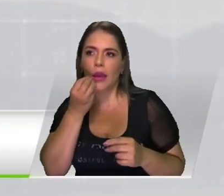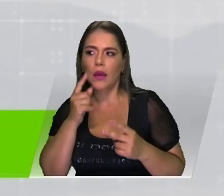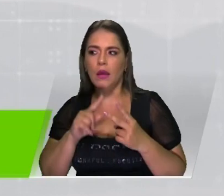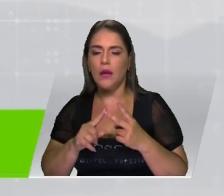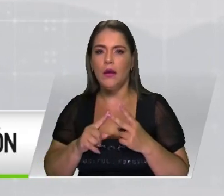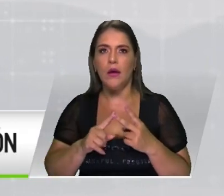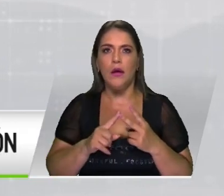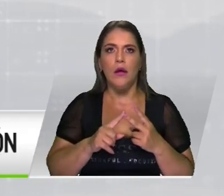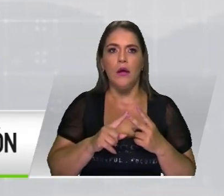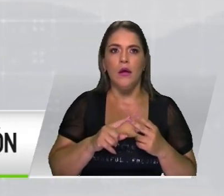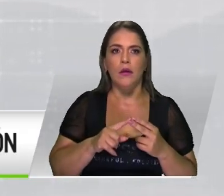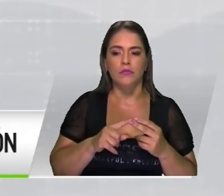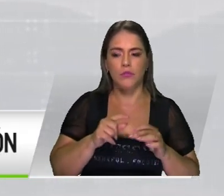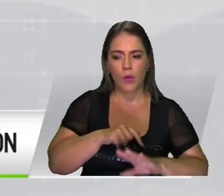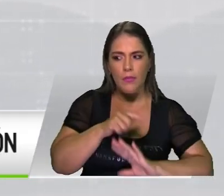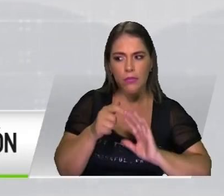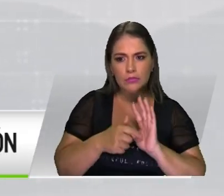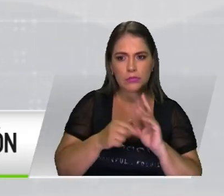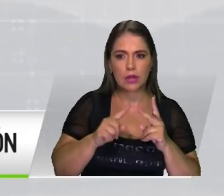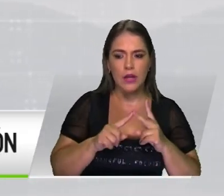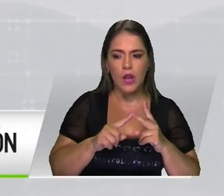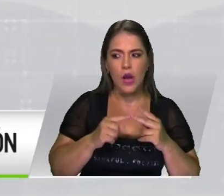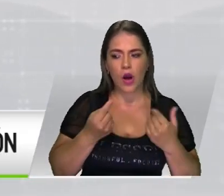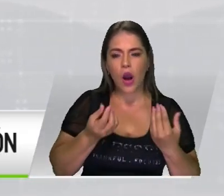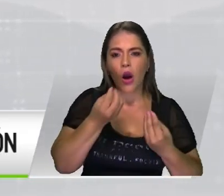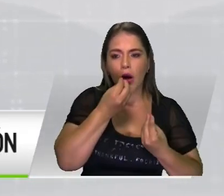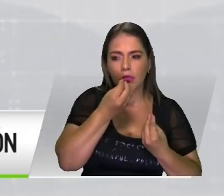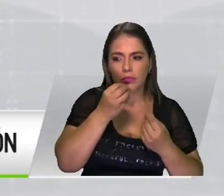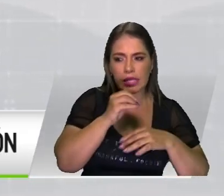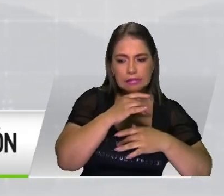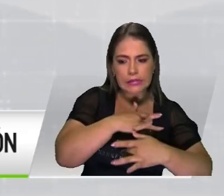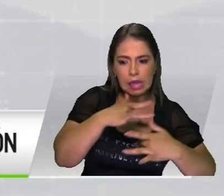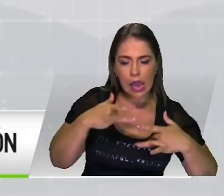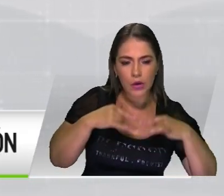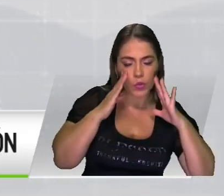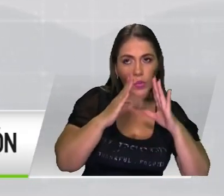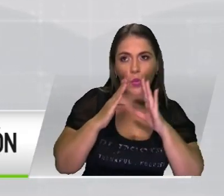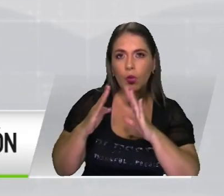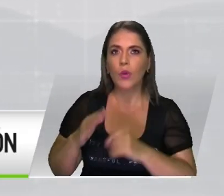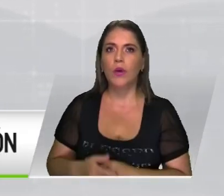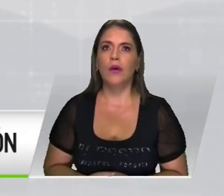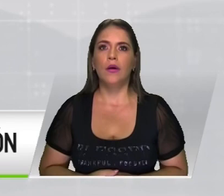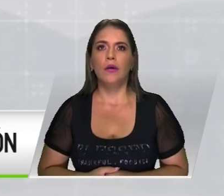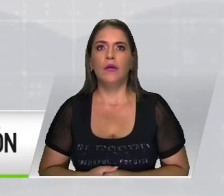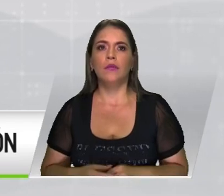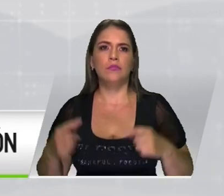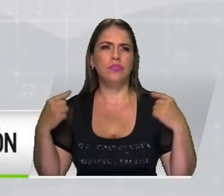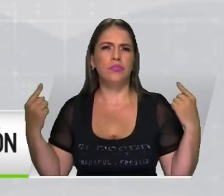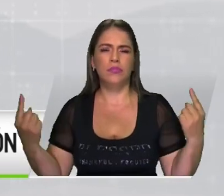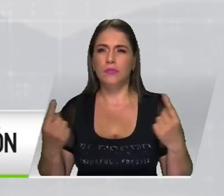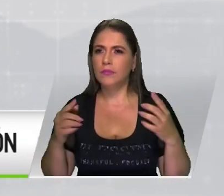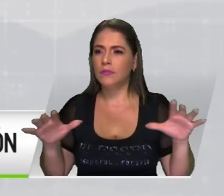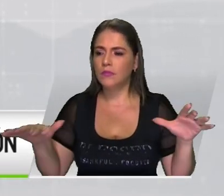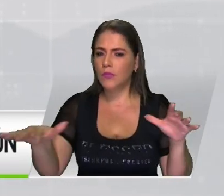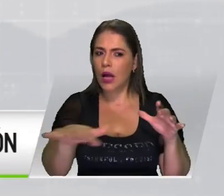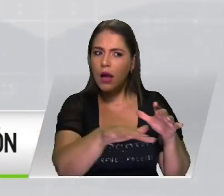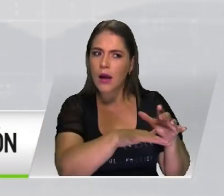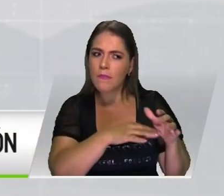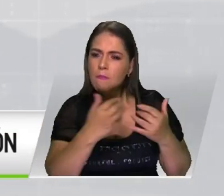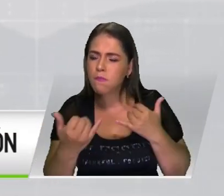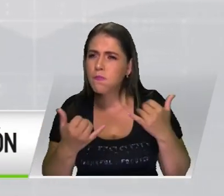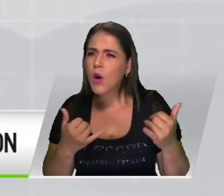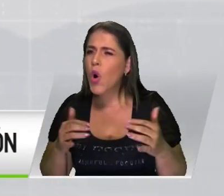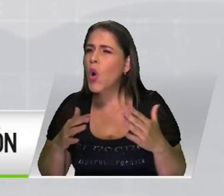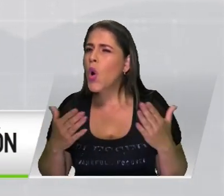parte confortable y la parte clínica, en donde veíamos constantemente cómo era la aceptación de estos individuos